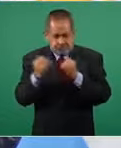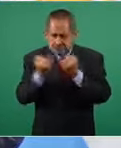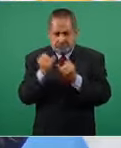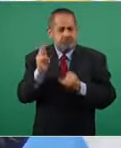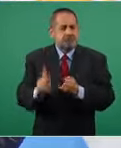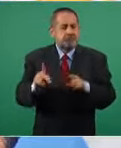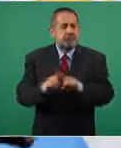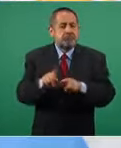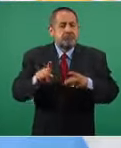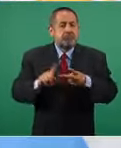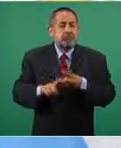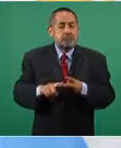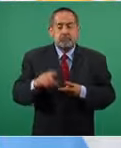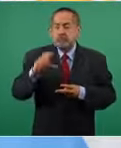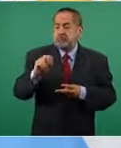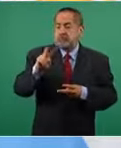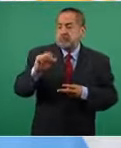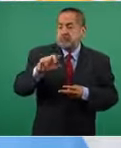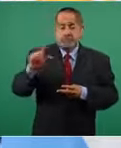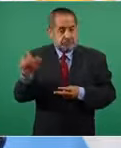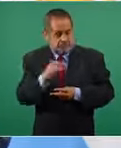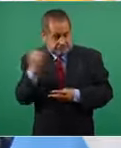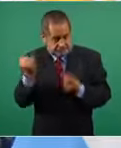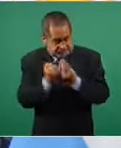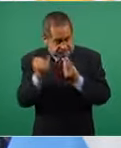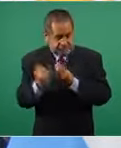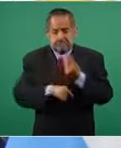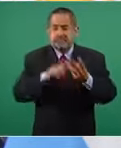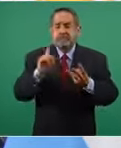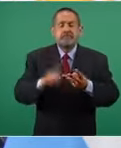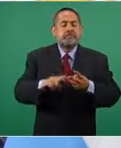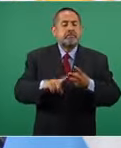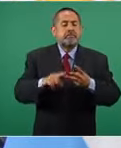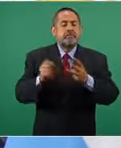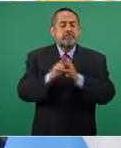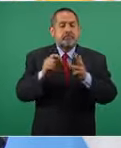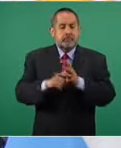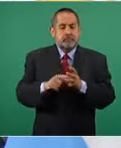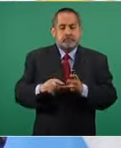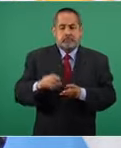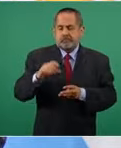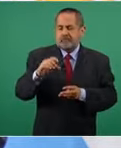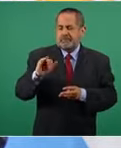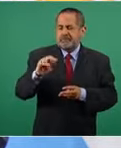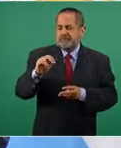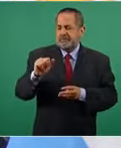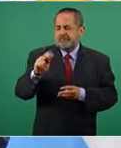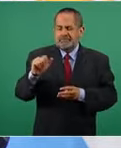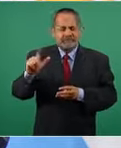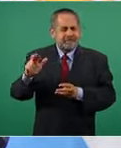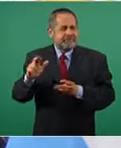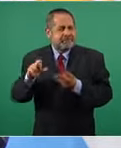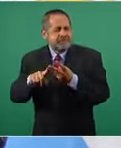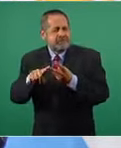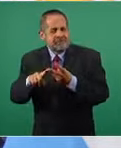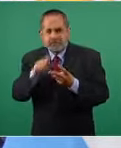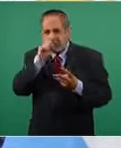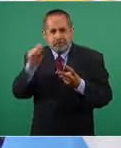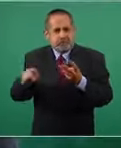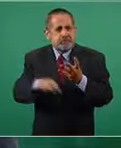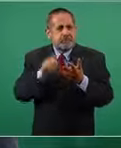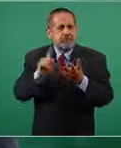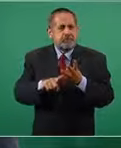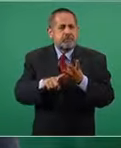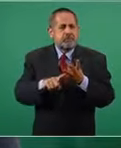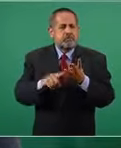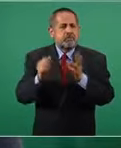con COVAX, desarrollamos contratos con Sinopharm y desarrollamos